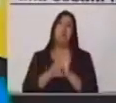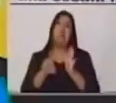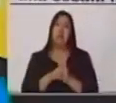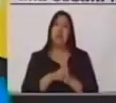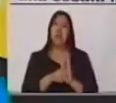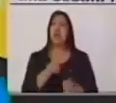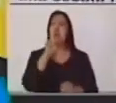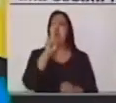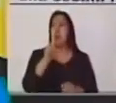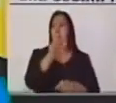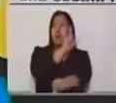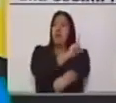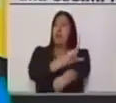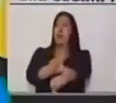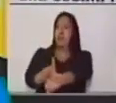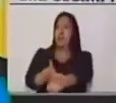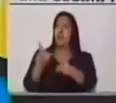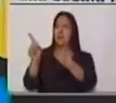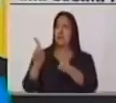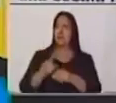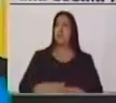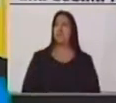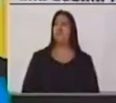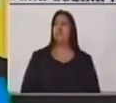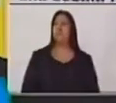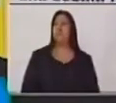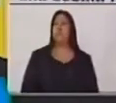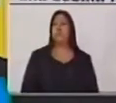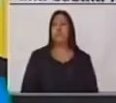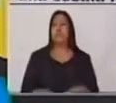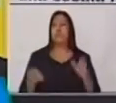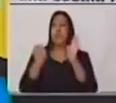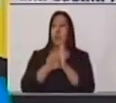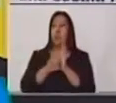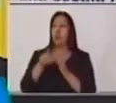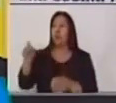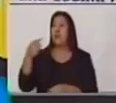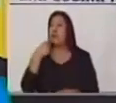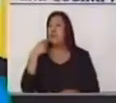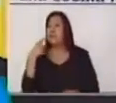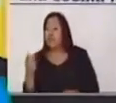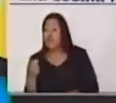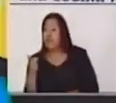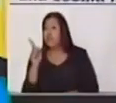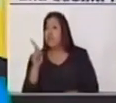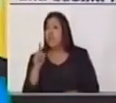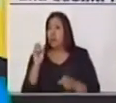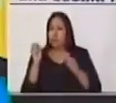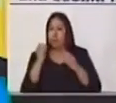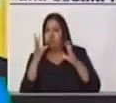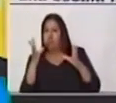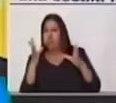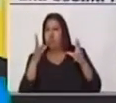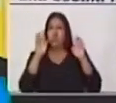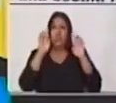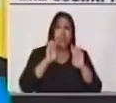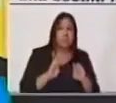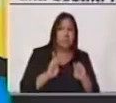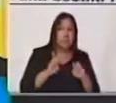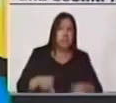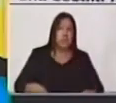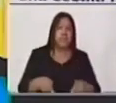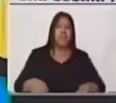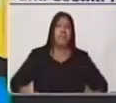diferentes regiones de Guatemala, donde se describe a un misterioso personaje que vive en el interior de un volcán.